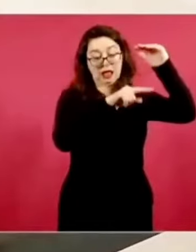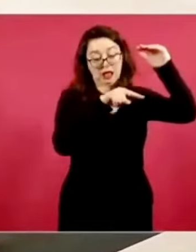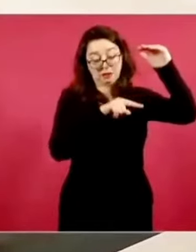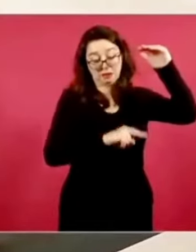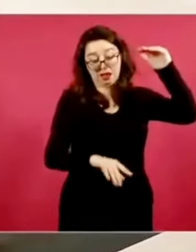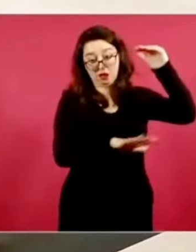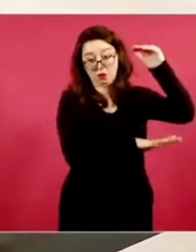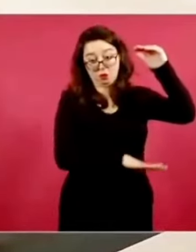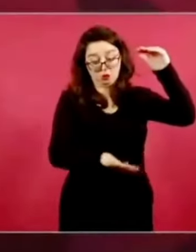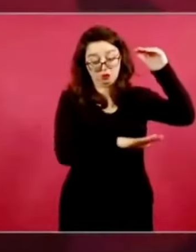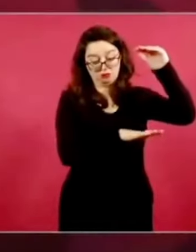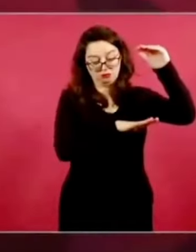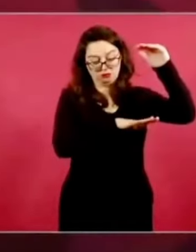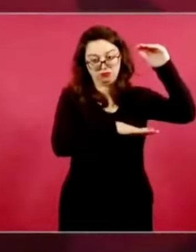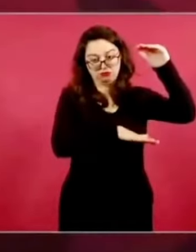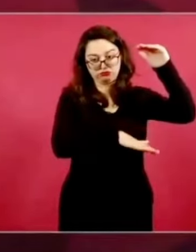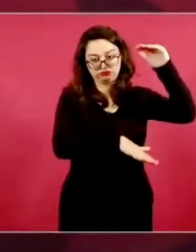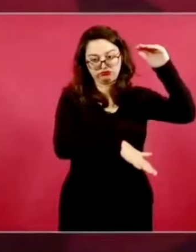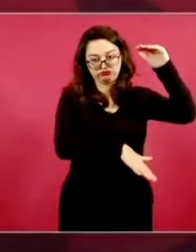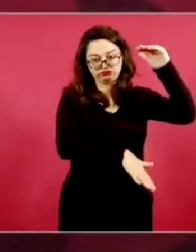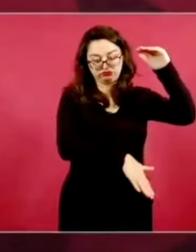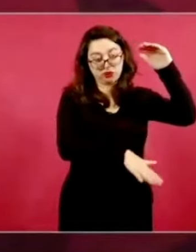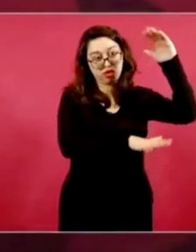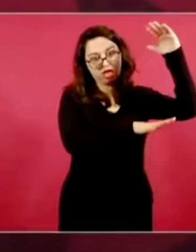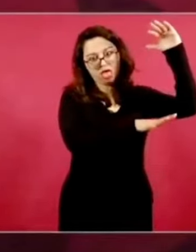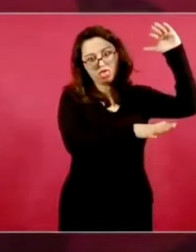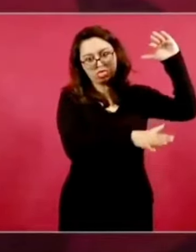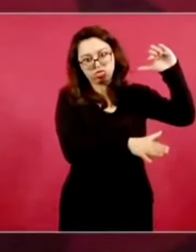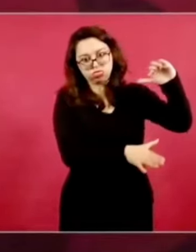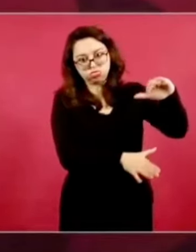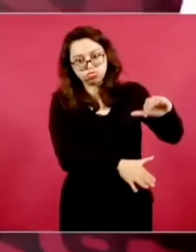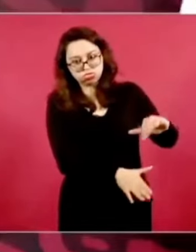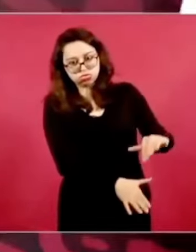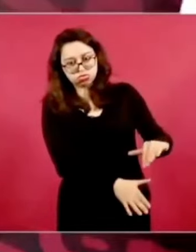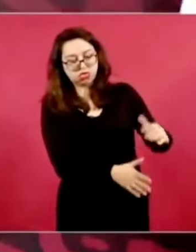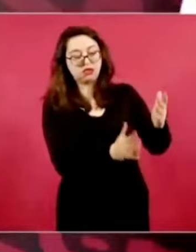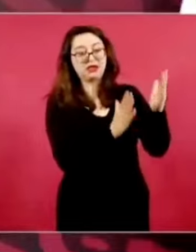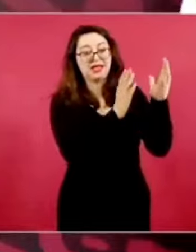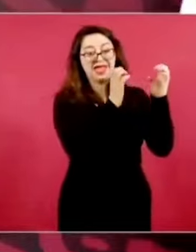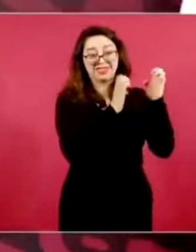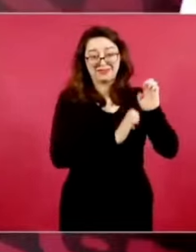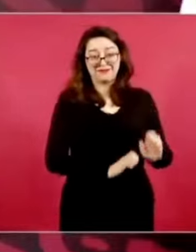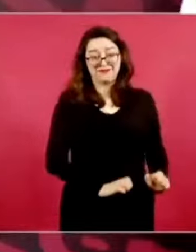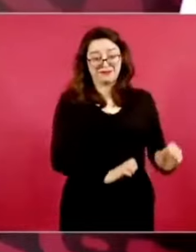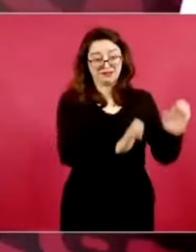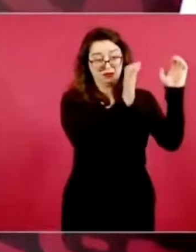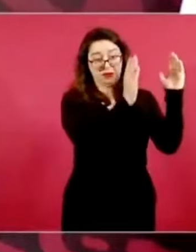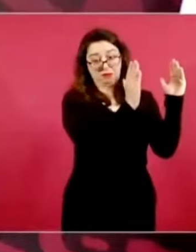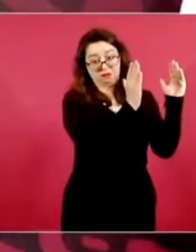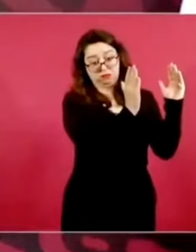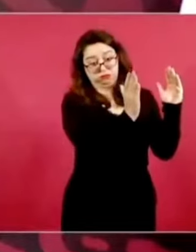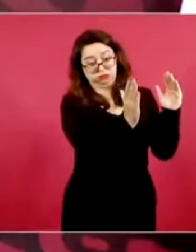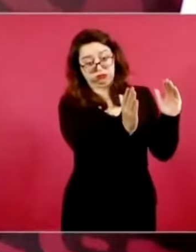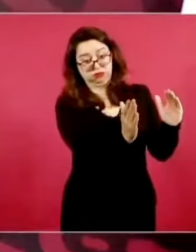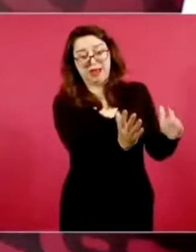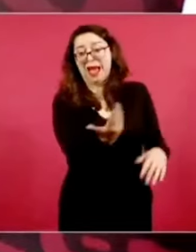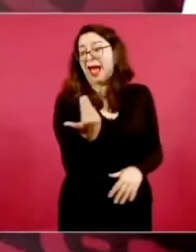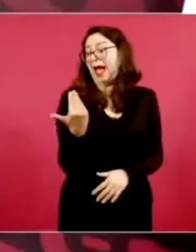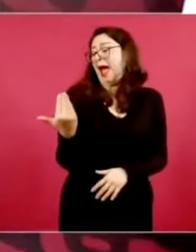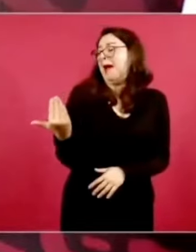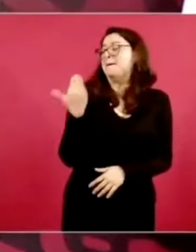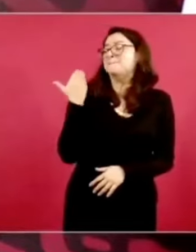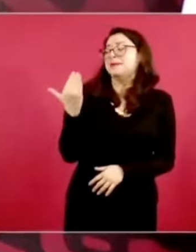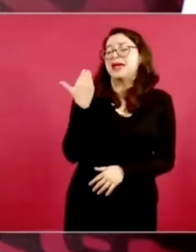la terminal 2, que la construyeron hace 12, 13